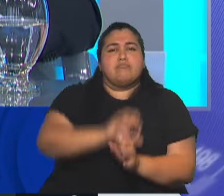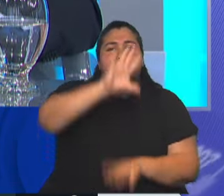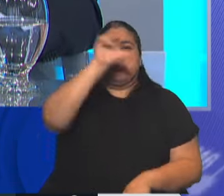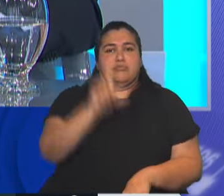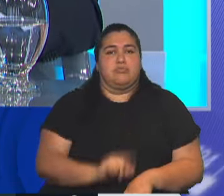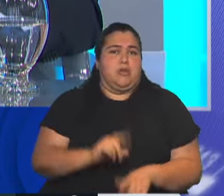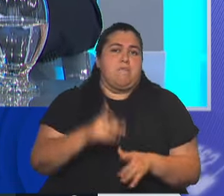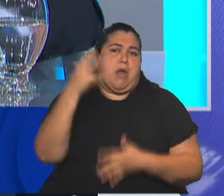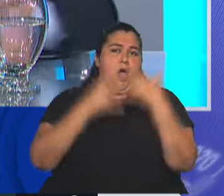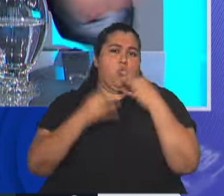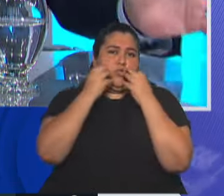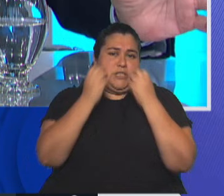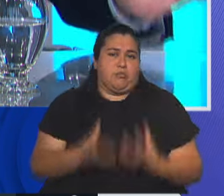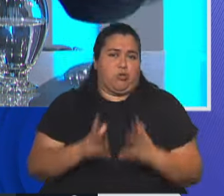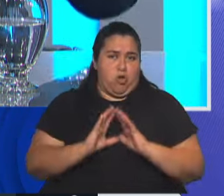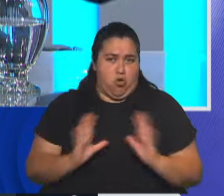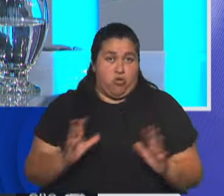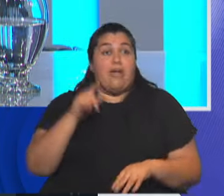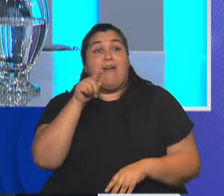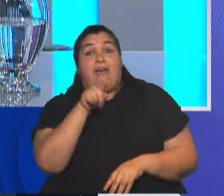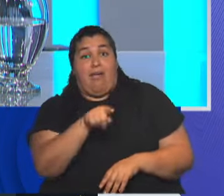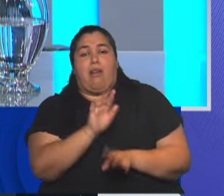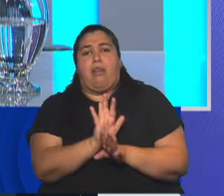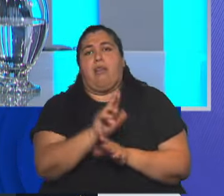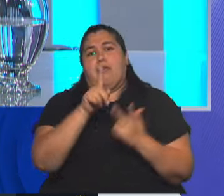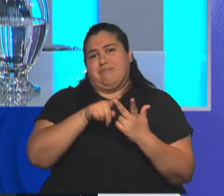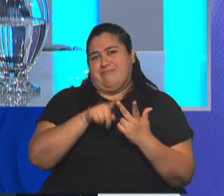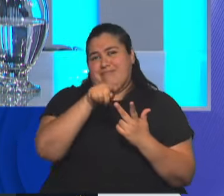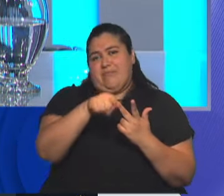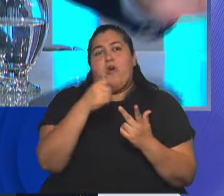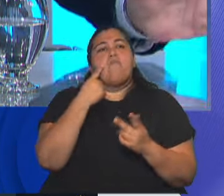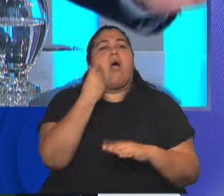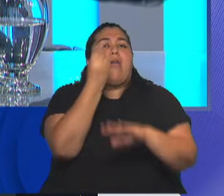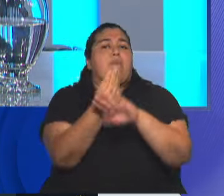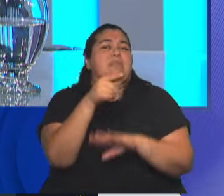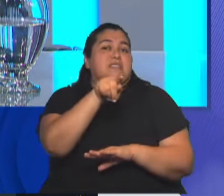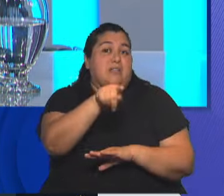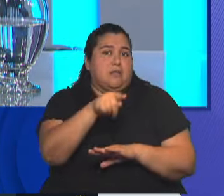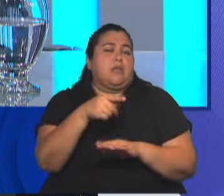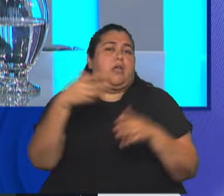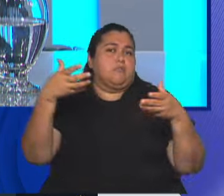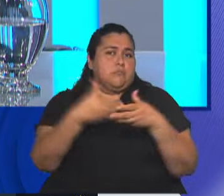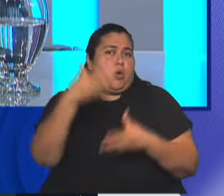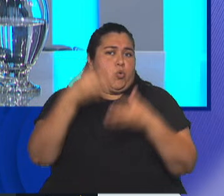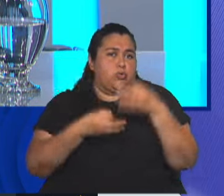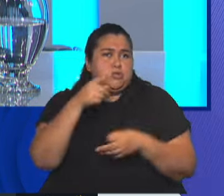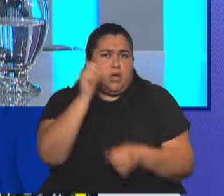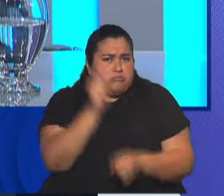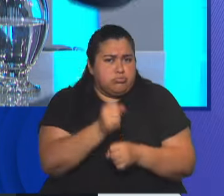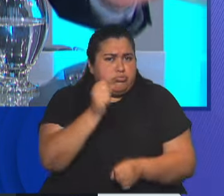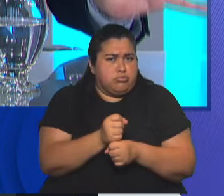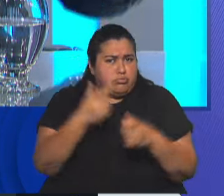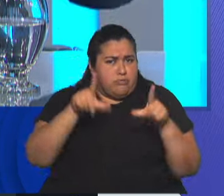tener una justicia mejor. Donde él, como representante de la Procuración, está haciendo un gran trabajo en el sentido de